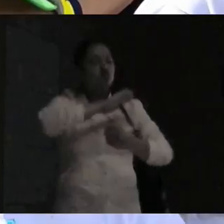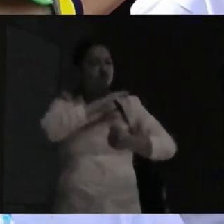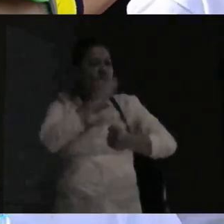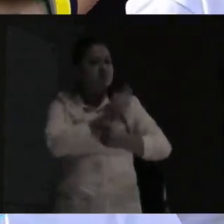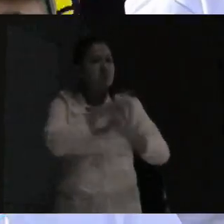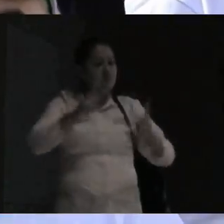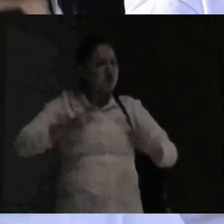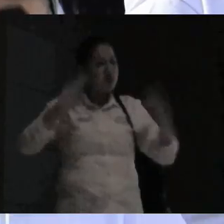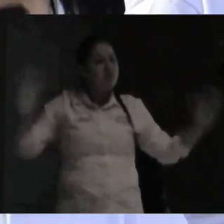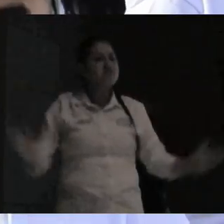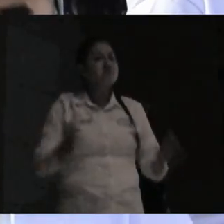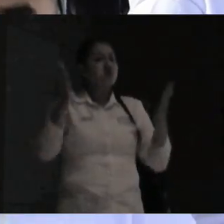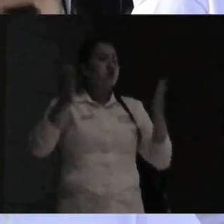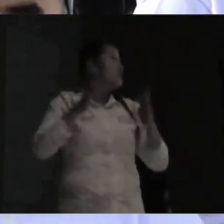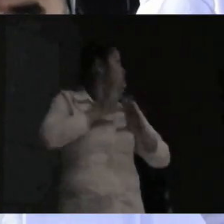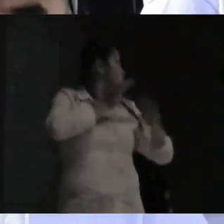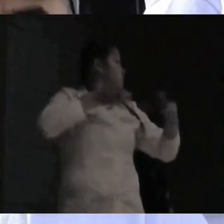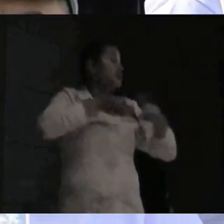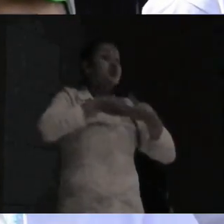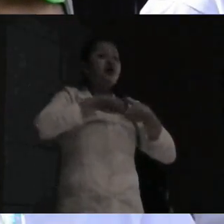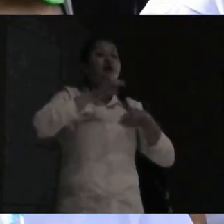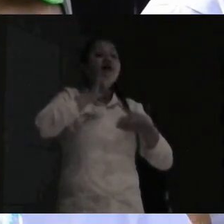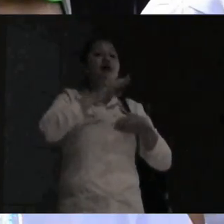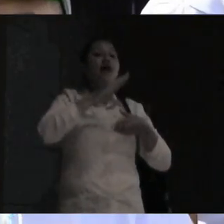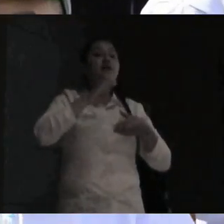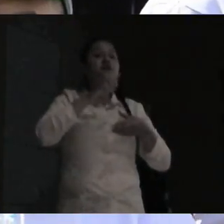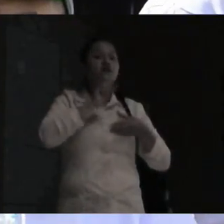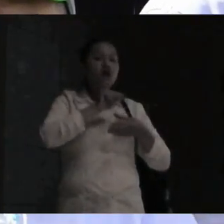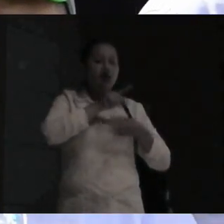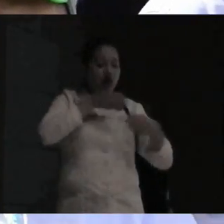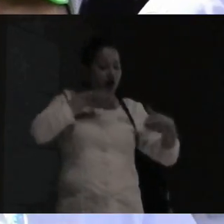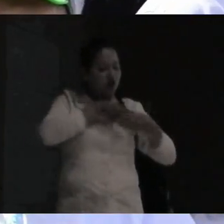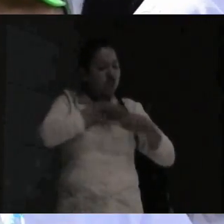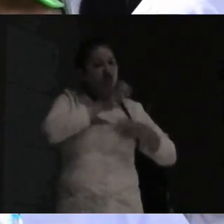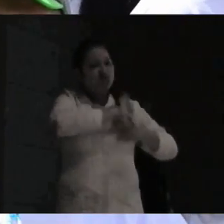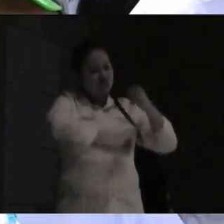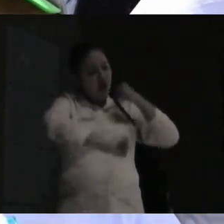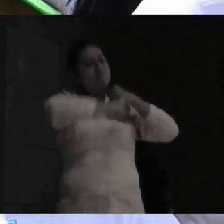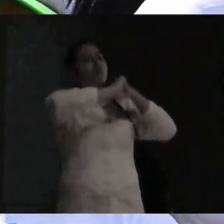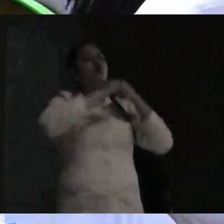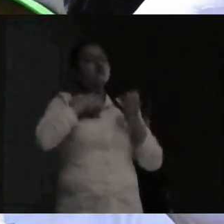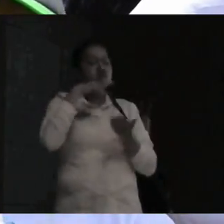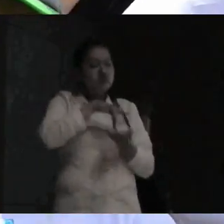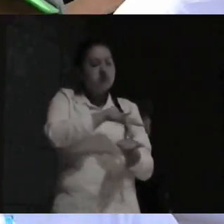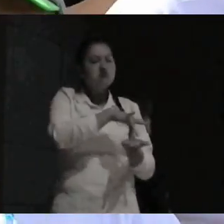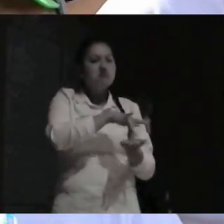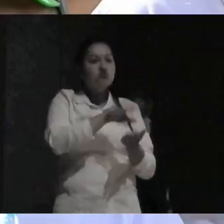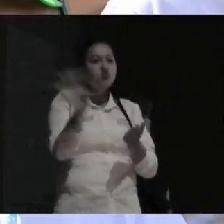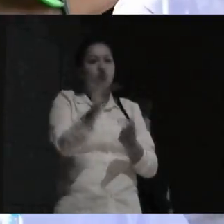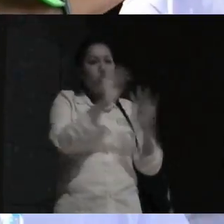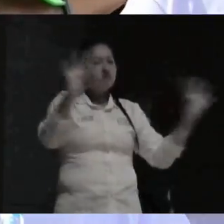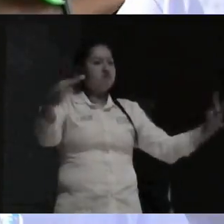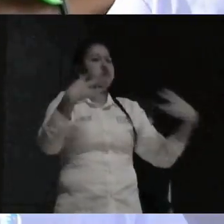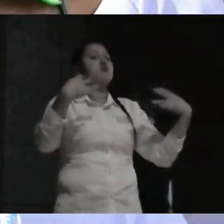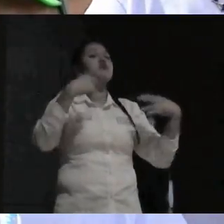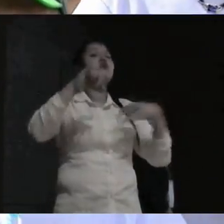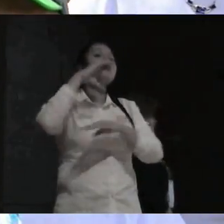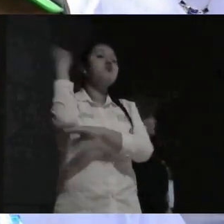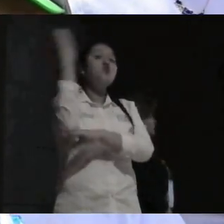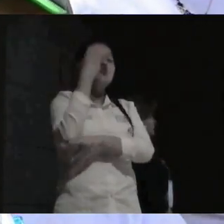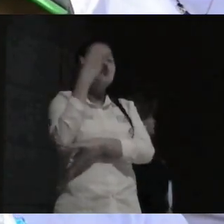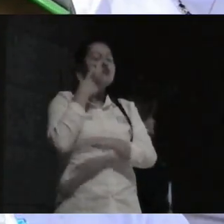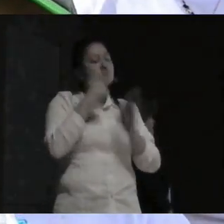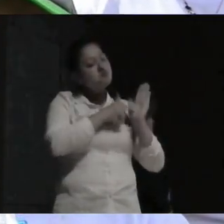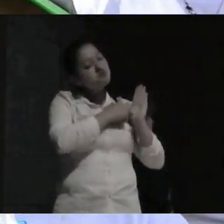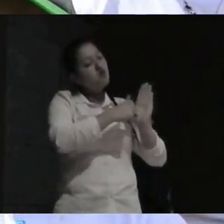Asela es la asociación que nos apoya nos ayuda a hacer presencia y que la demás gente de todo Colombia y del mundo